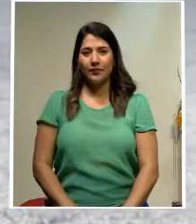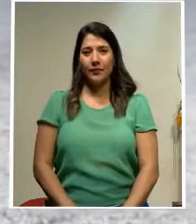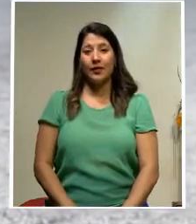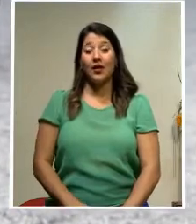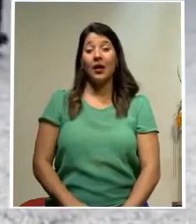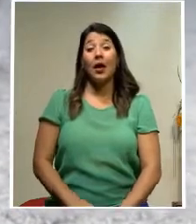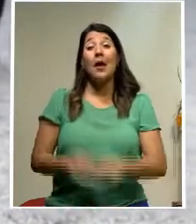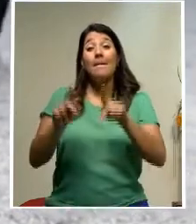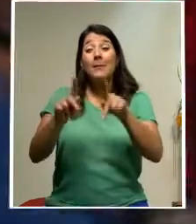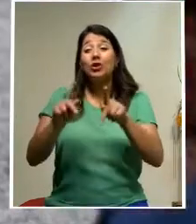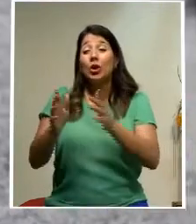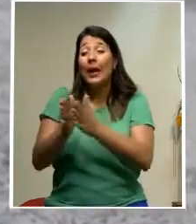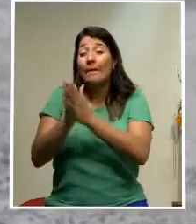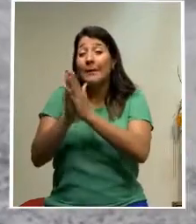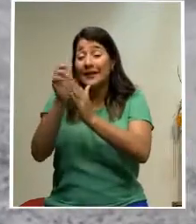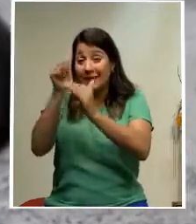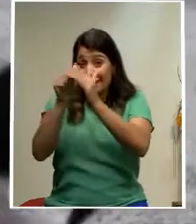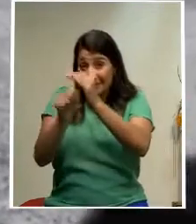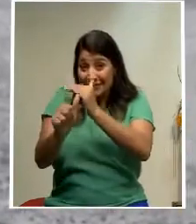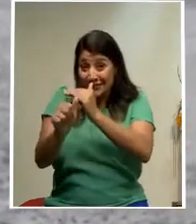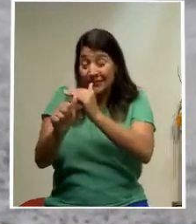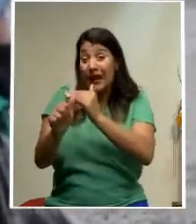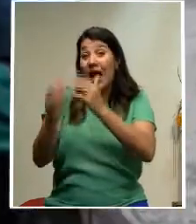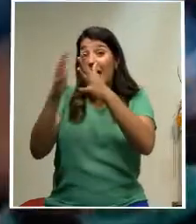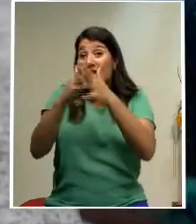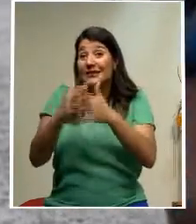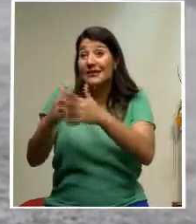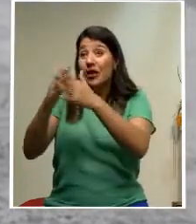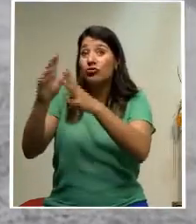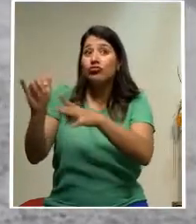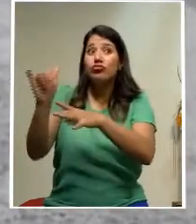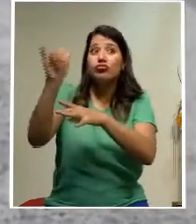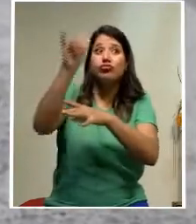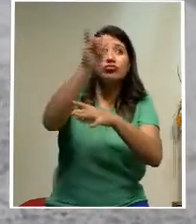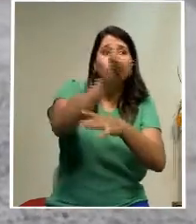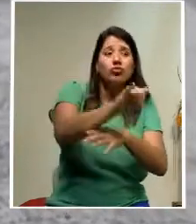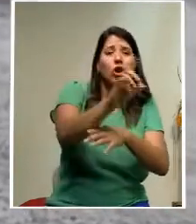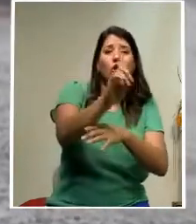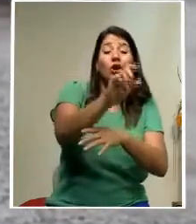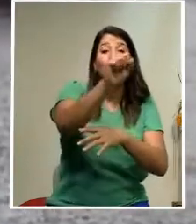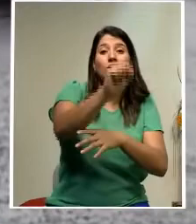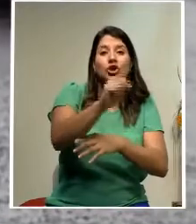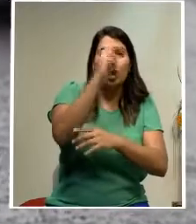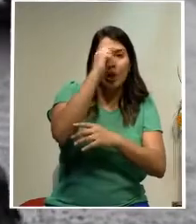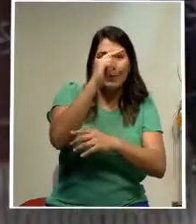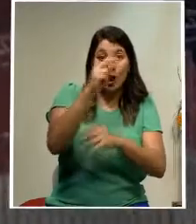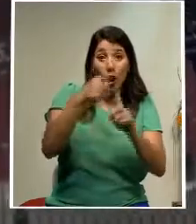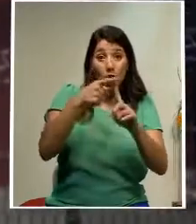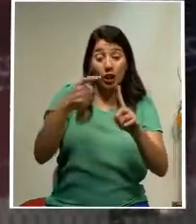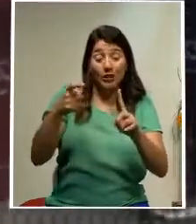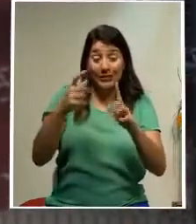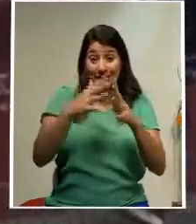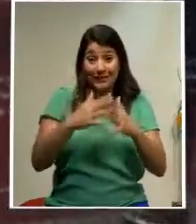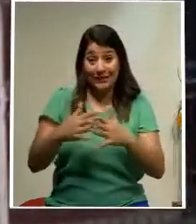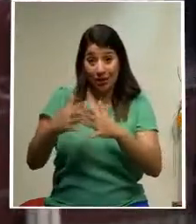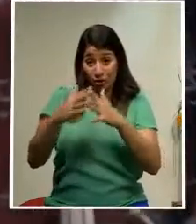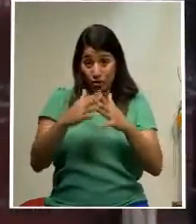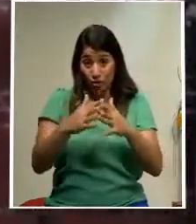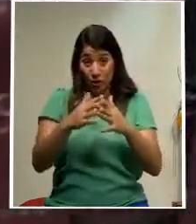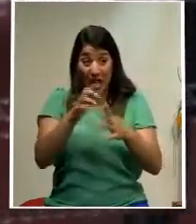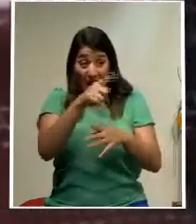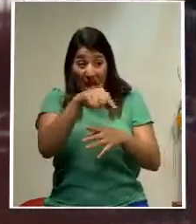Solicitantes de asilo inmigrantes fueron trasladados vía aérea al sur de México desde Estados Unidos. La mayoría de ellos son de